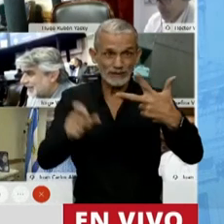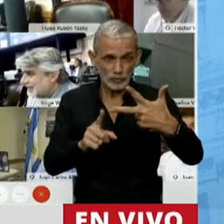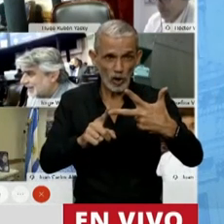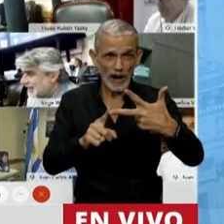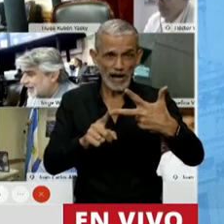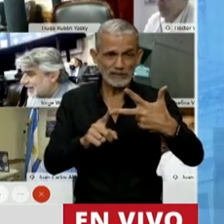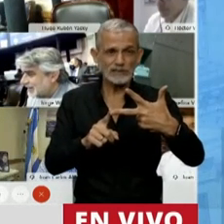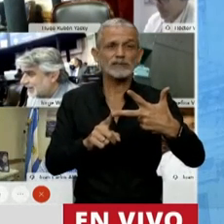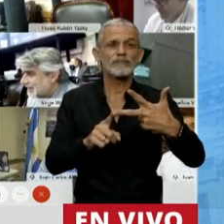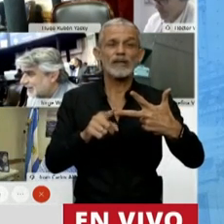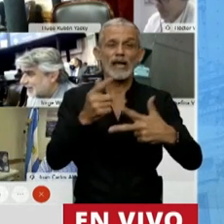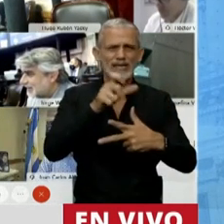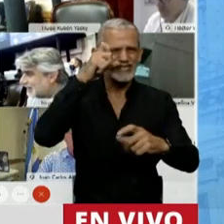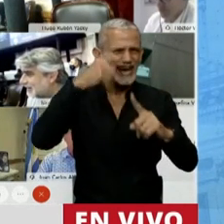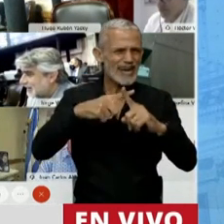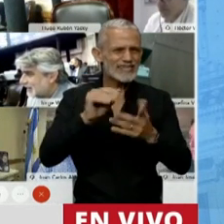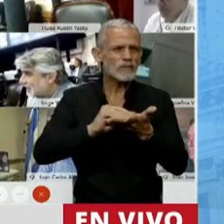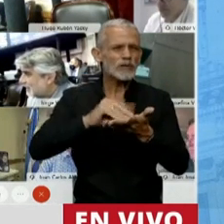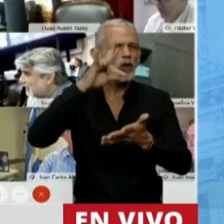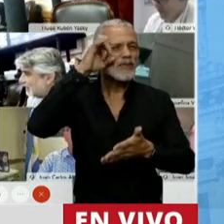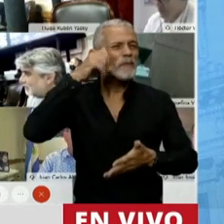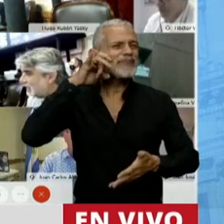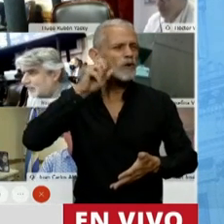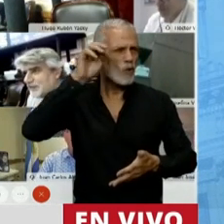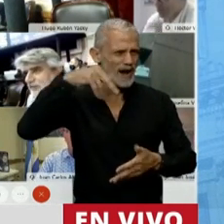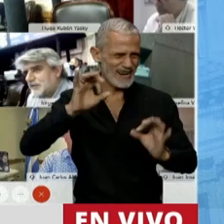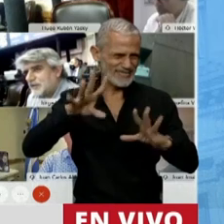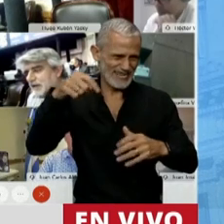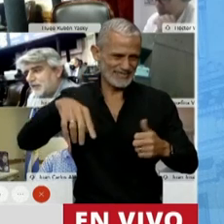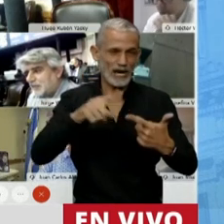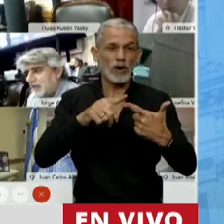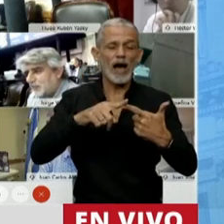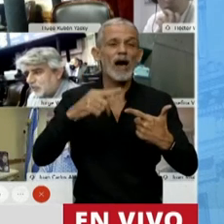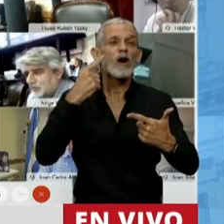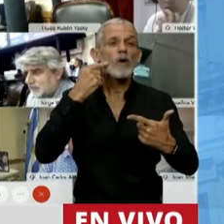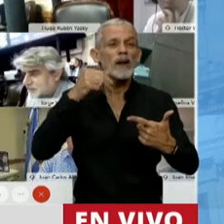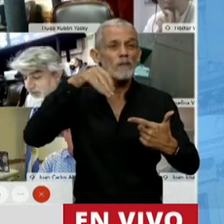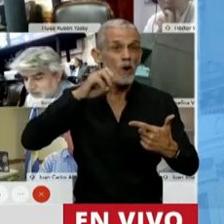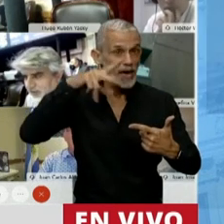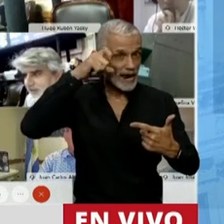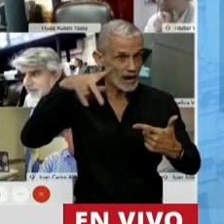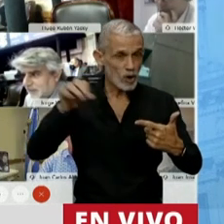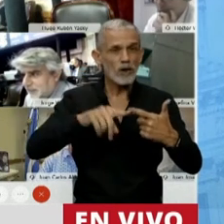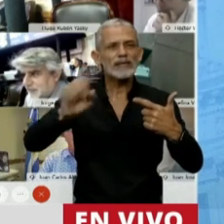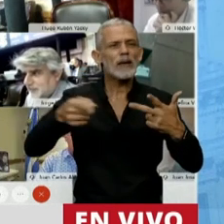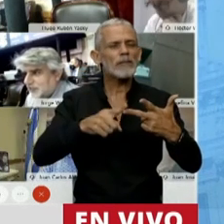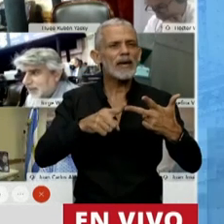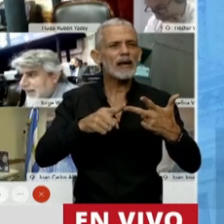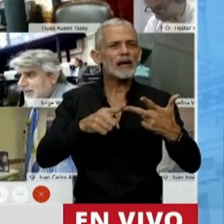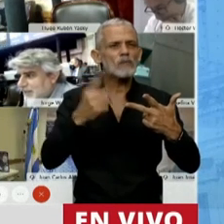el exdiputado de Mendigure, que está de licencia, el señor Moreno, y